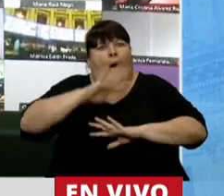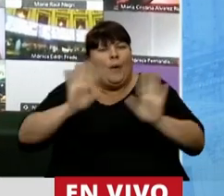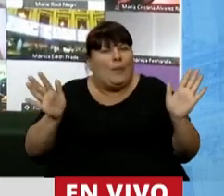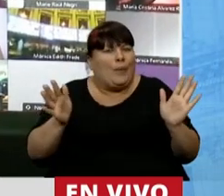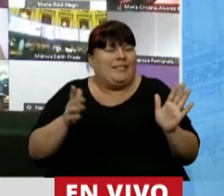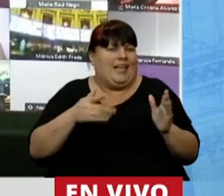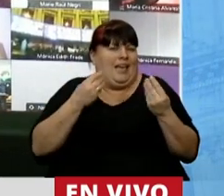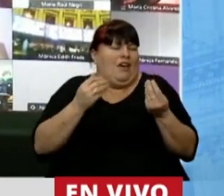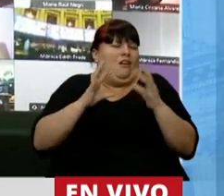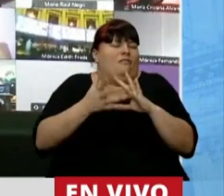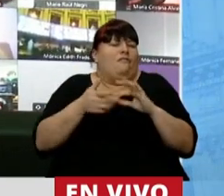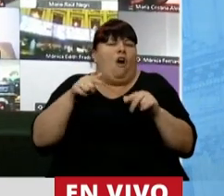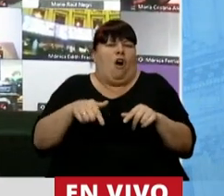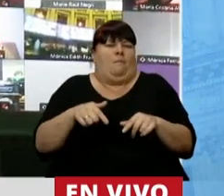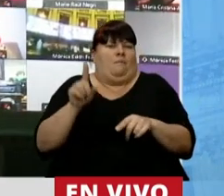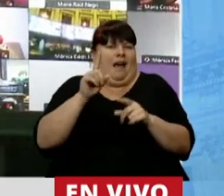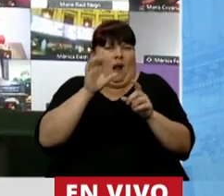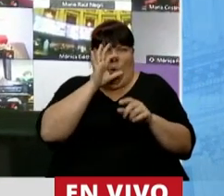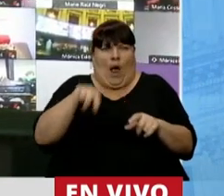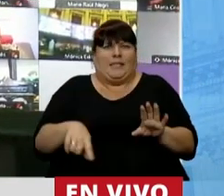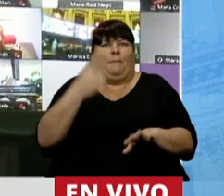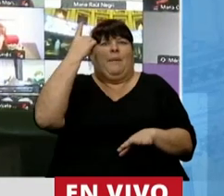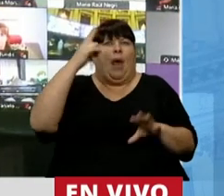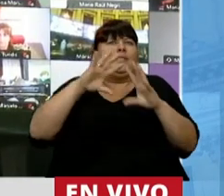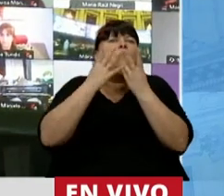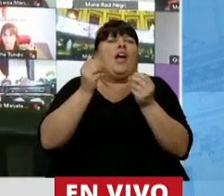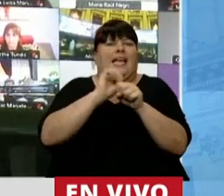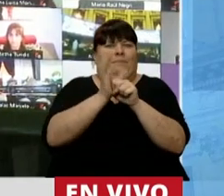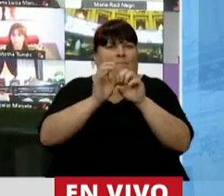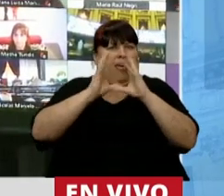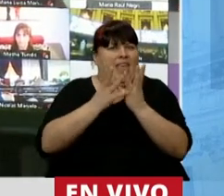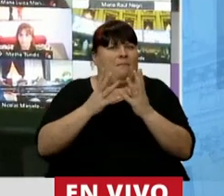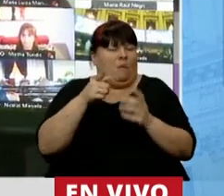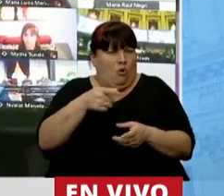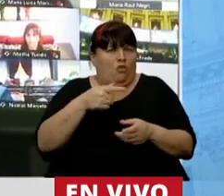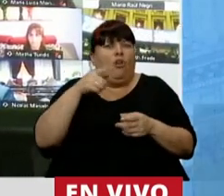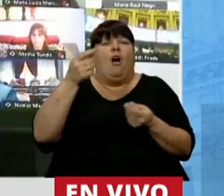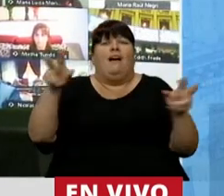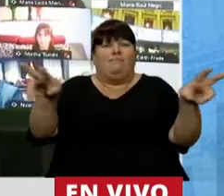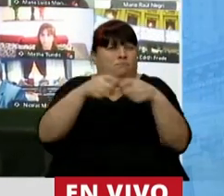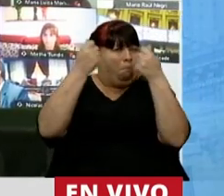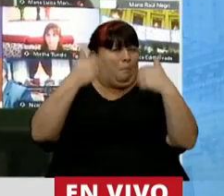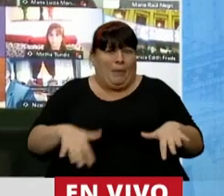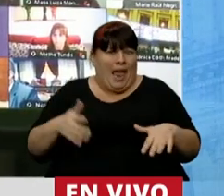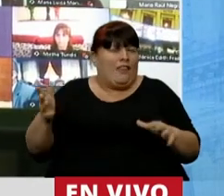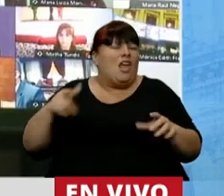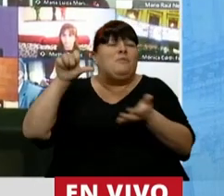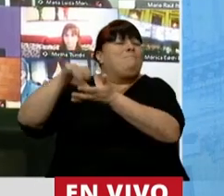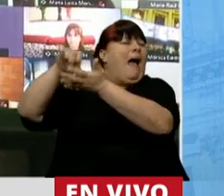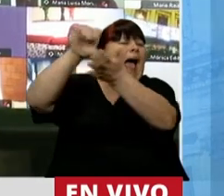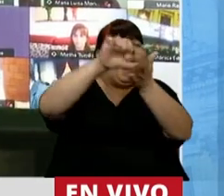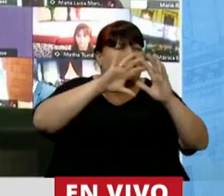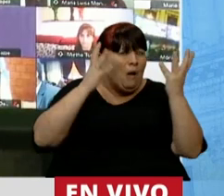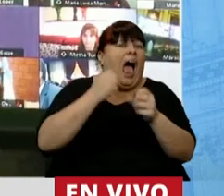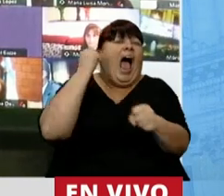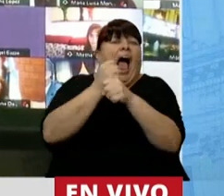único, en condiciones que no son habituales en el mundo, como es una pandemia global que hizo caer el Producto Bruto Interno en todos los países,